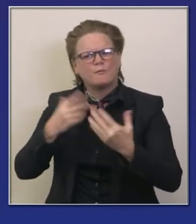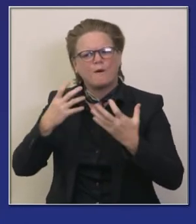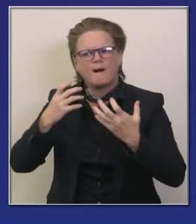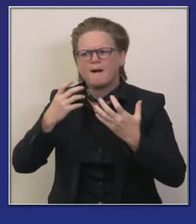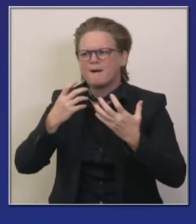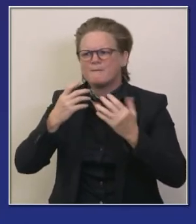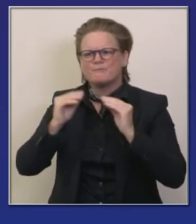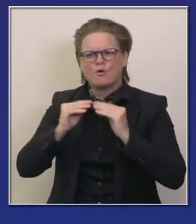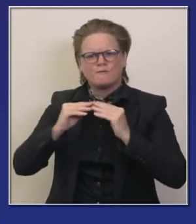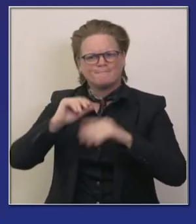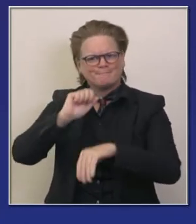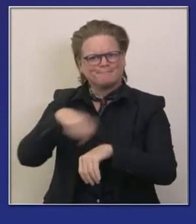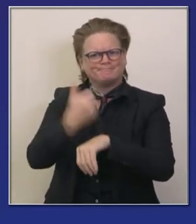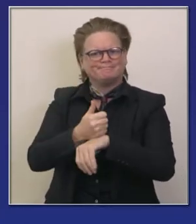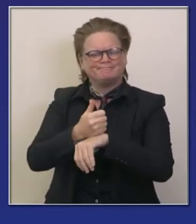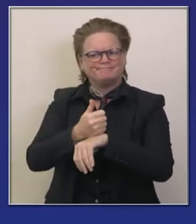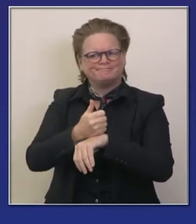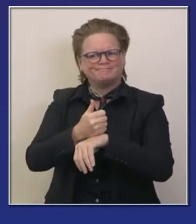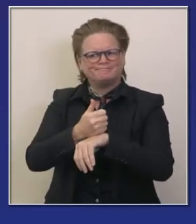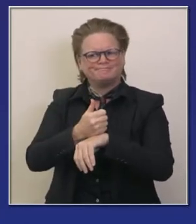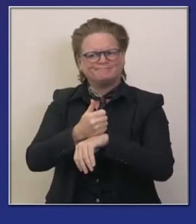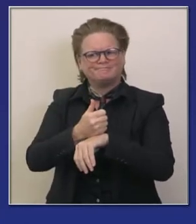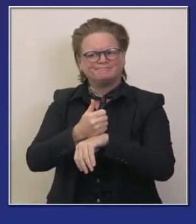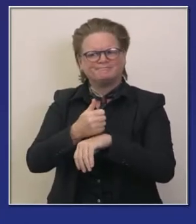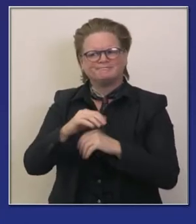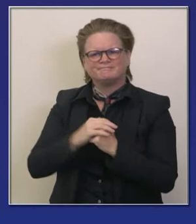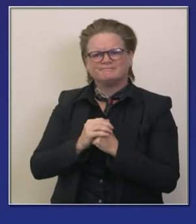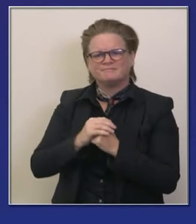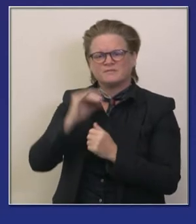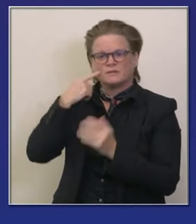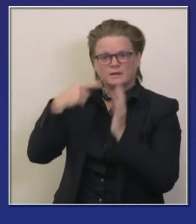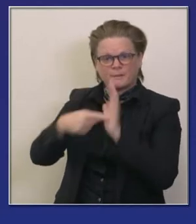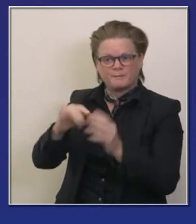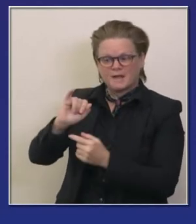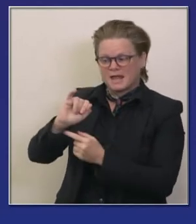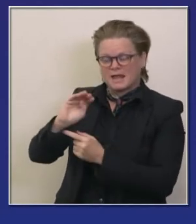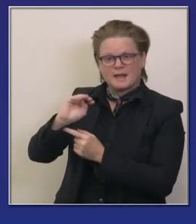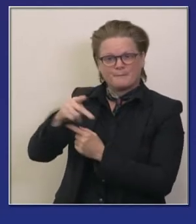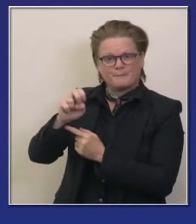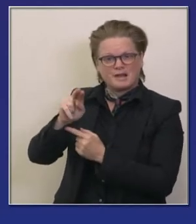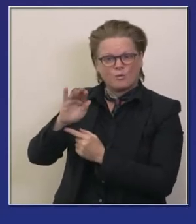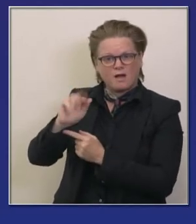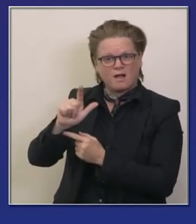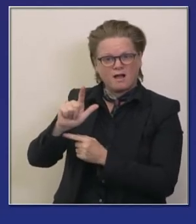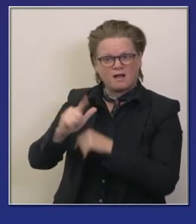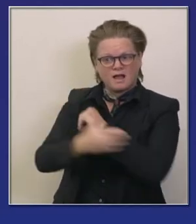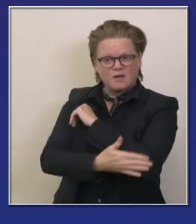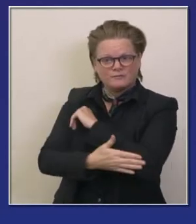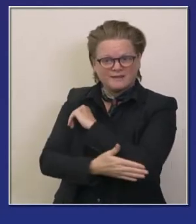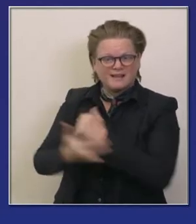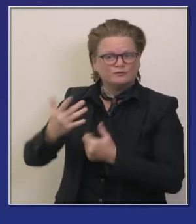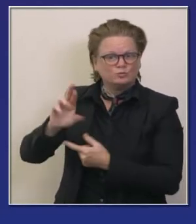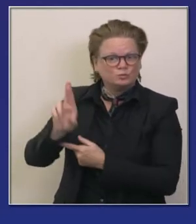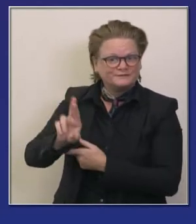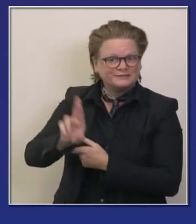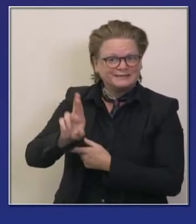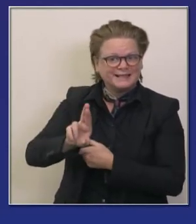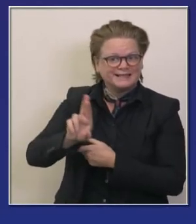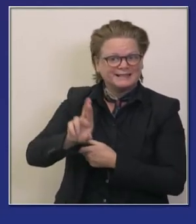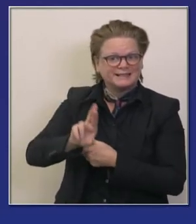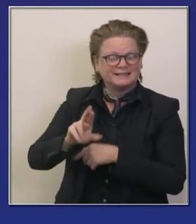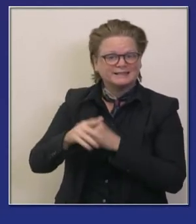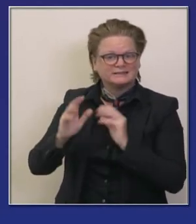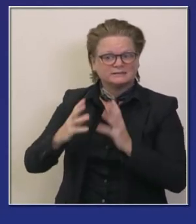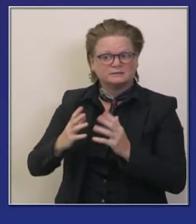que hemos implementado particularmente en el condado imperial también en riverside donde están experimentando unos